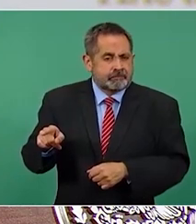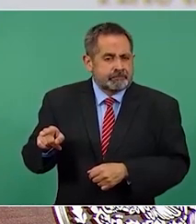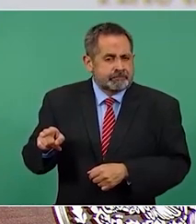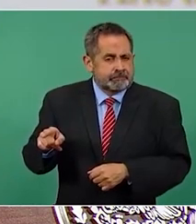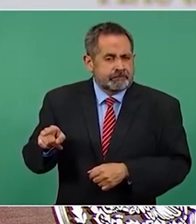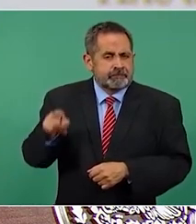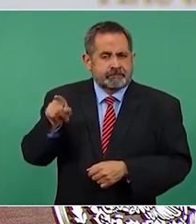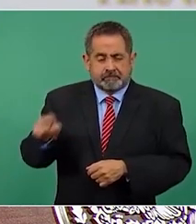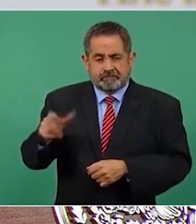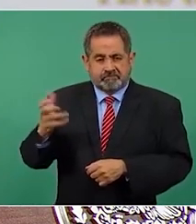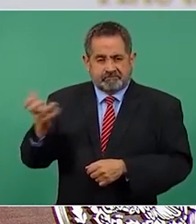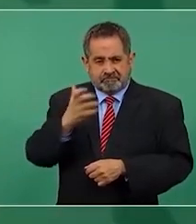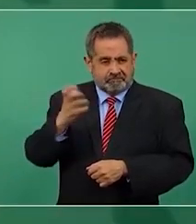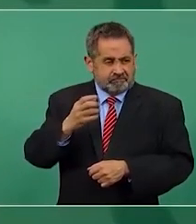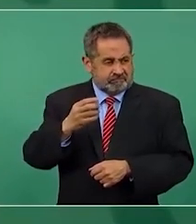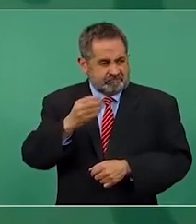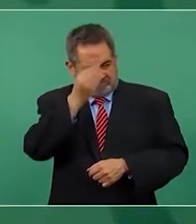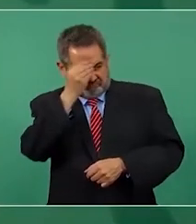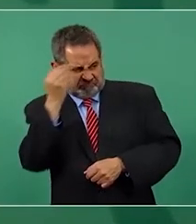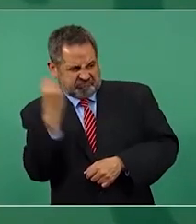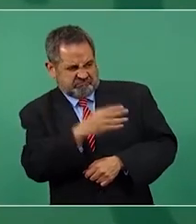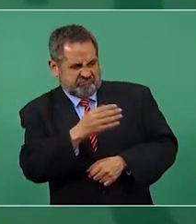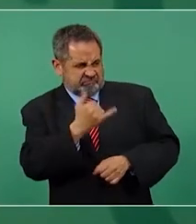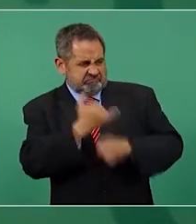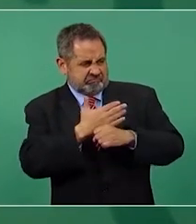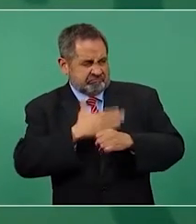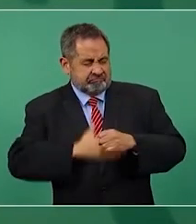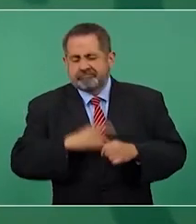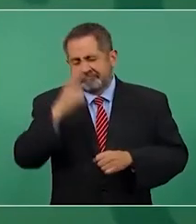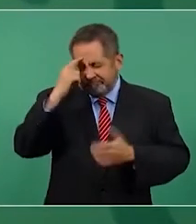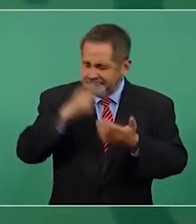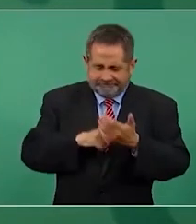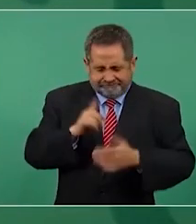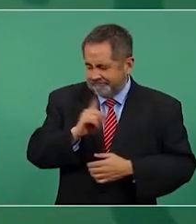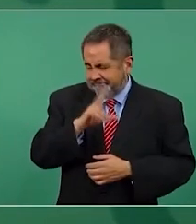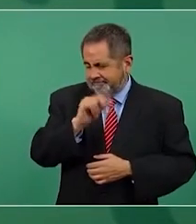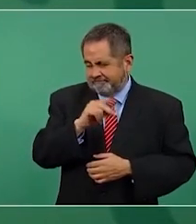llevar a cabo una injusticia en contra de nadie.